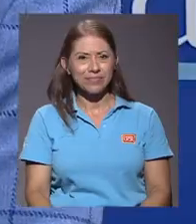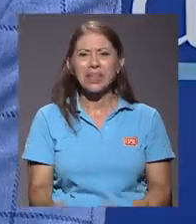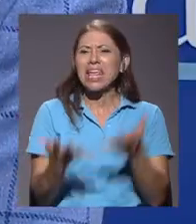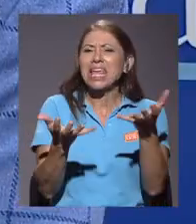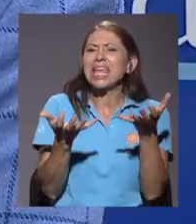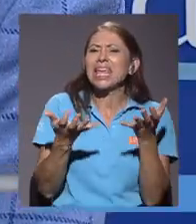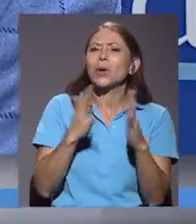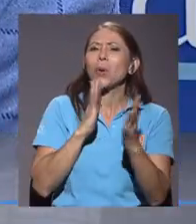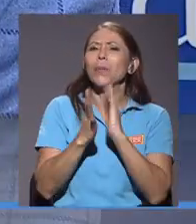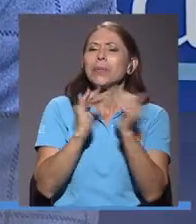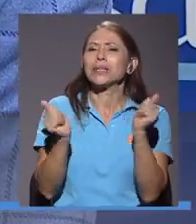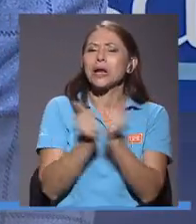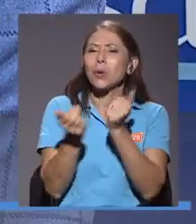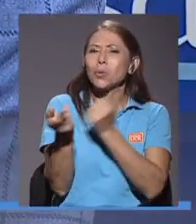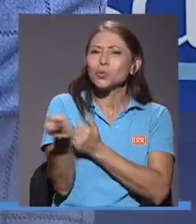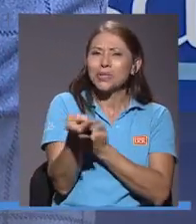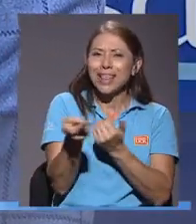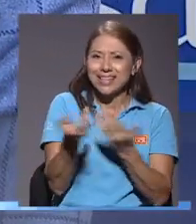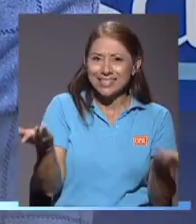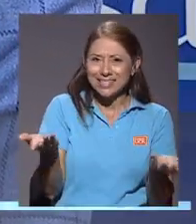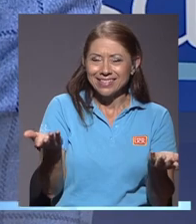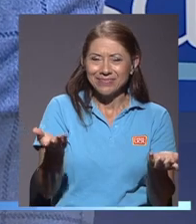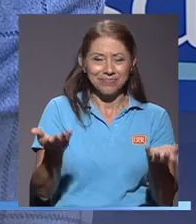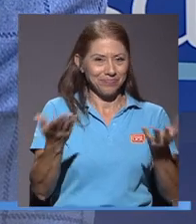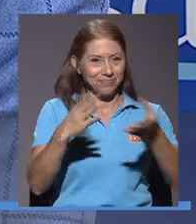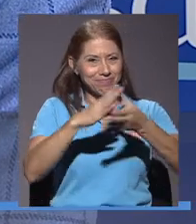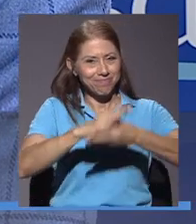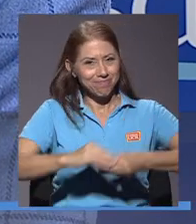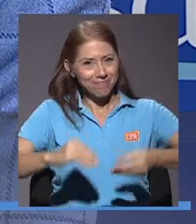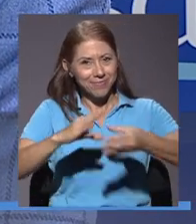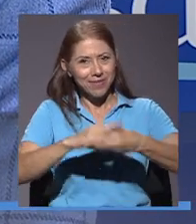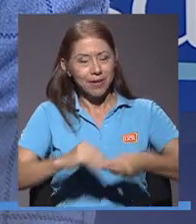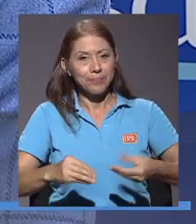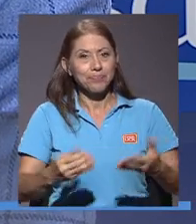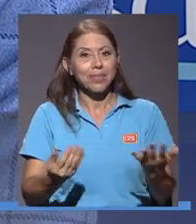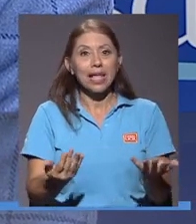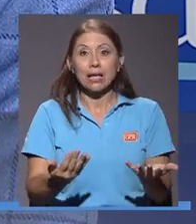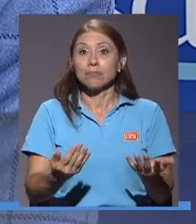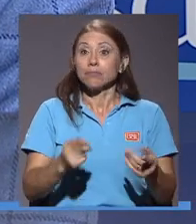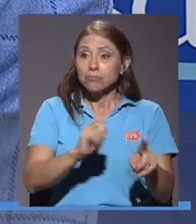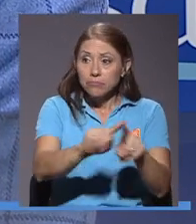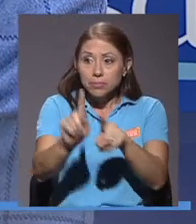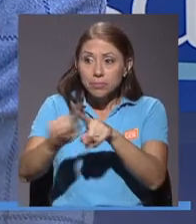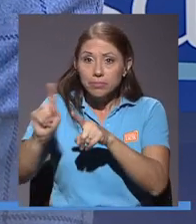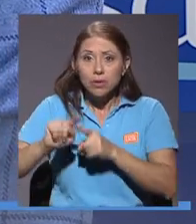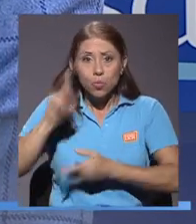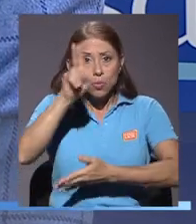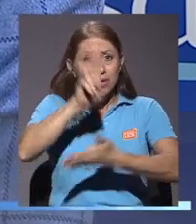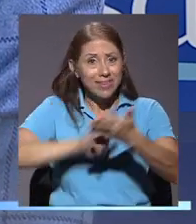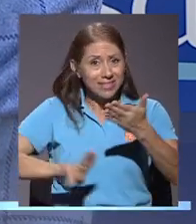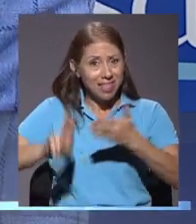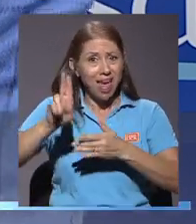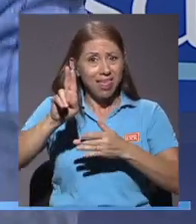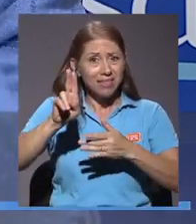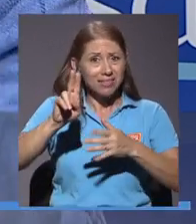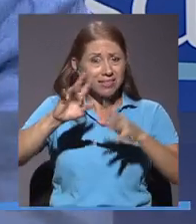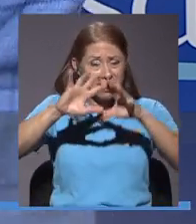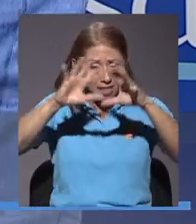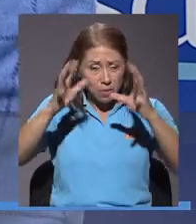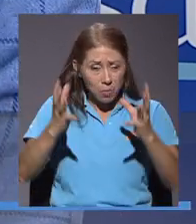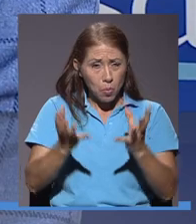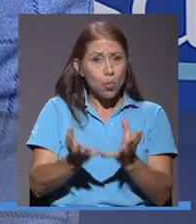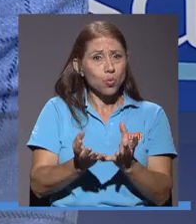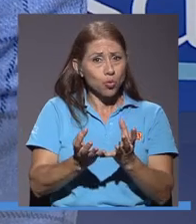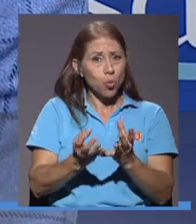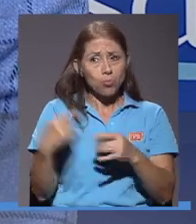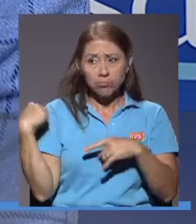Gracias. ¿Qué quiero conversar con ustedes? Les comento, es innegable que las universidades a lo largo del